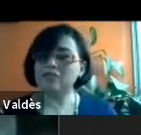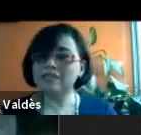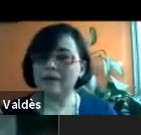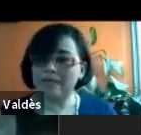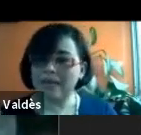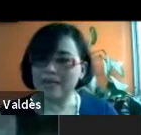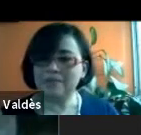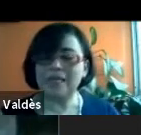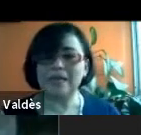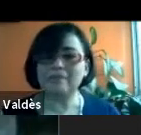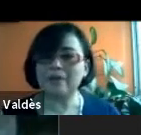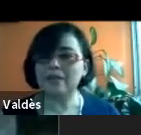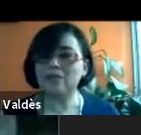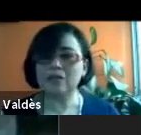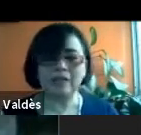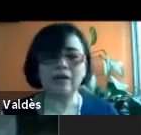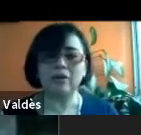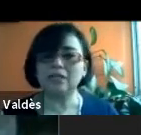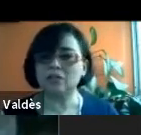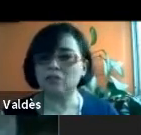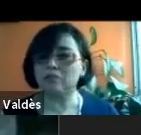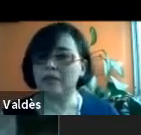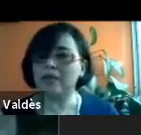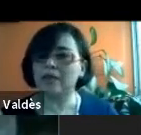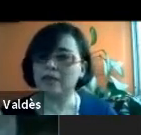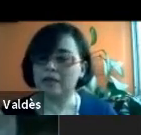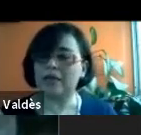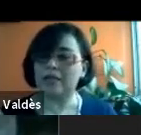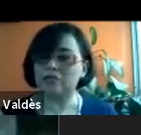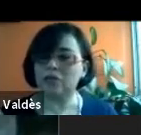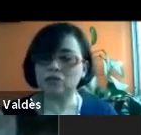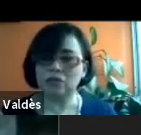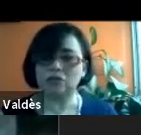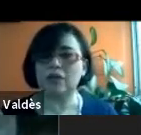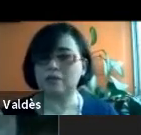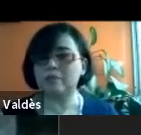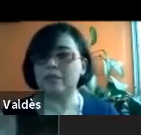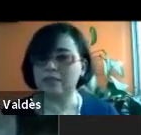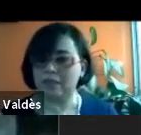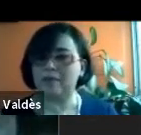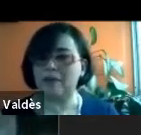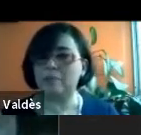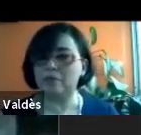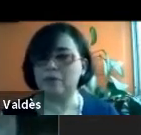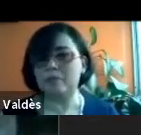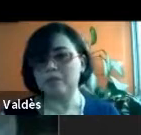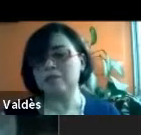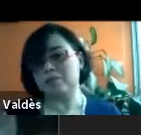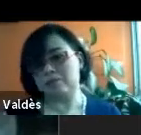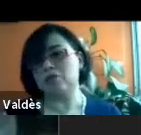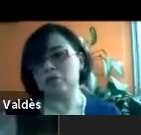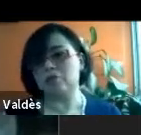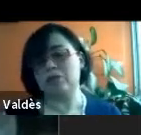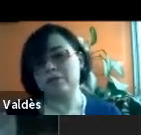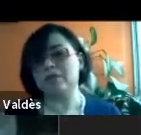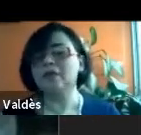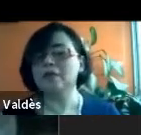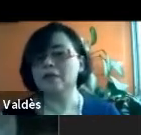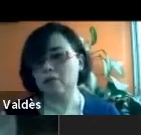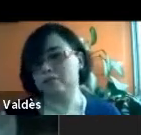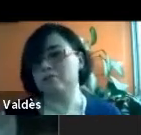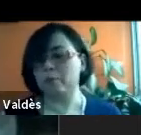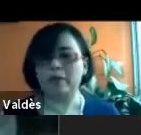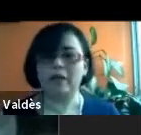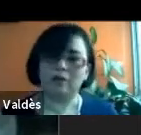y ellos estaban ahí, ya se iban, y yo les dije, oigan, chicos, voy a dar regalitos a los niños, ¿qué les parece que me apoyan? Porque es más bonito recibir